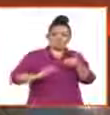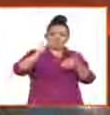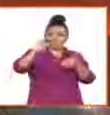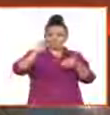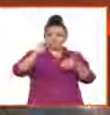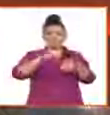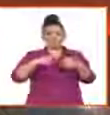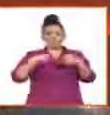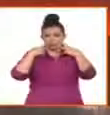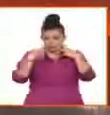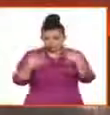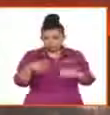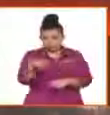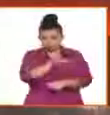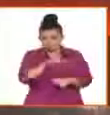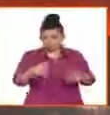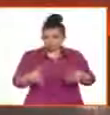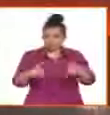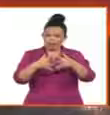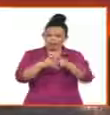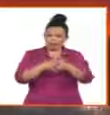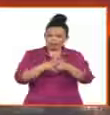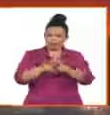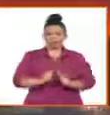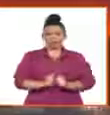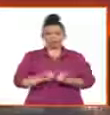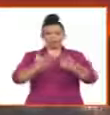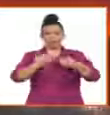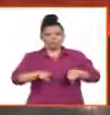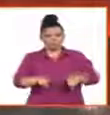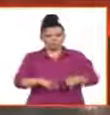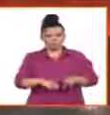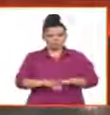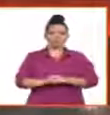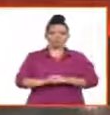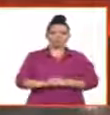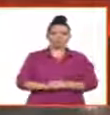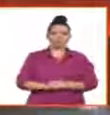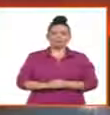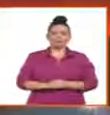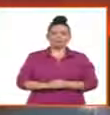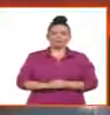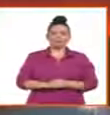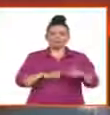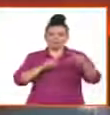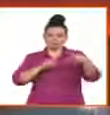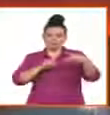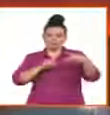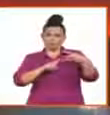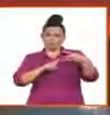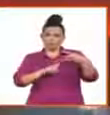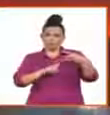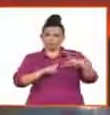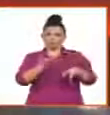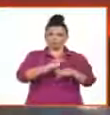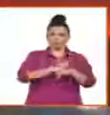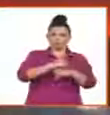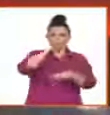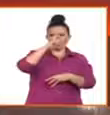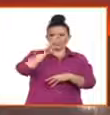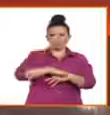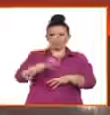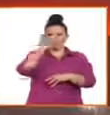filiación asistida, decir, no se trata de un niño en situación de vulnerabilidad, sino que se trata de la imposibilidad natural